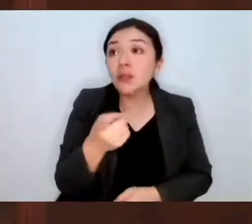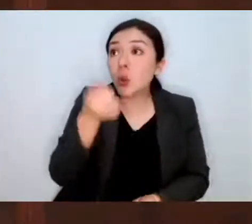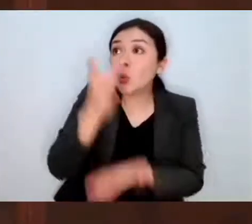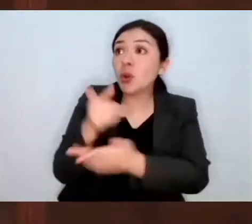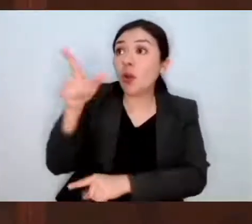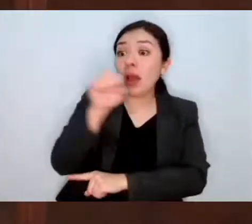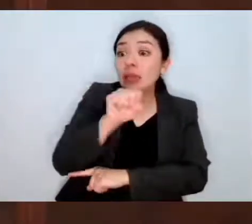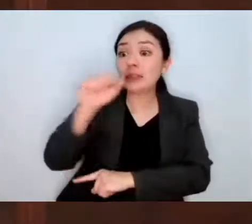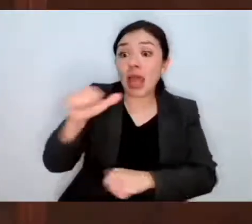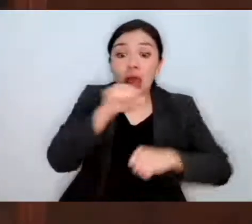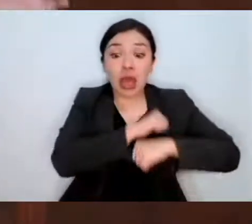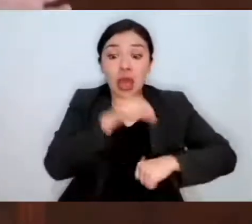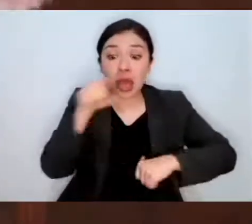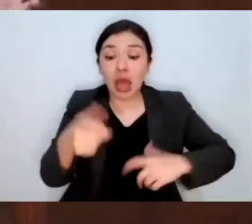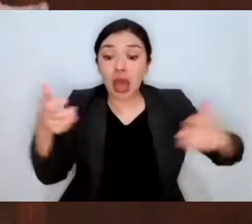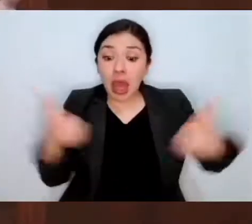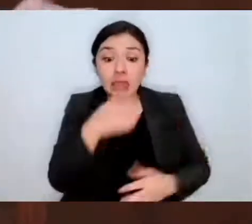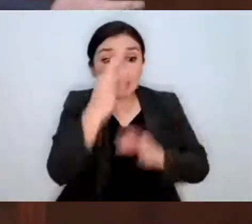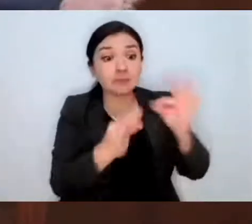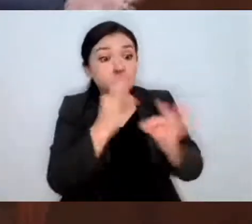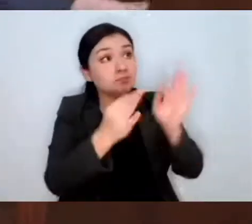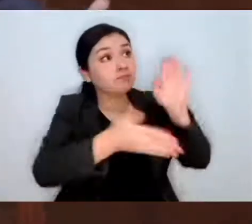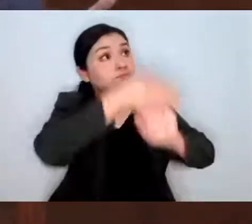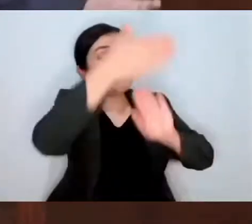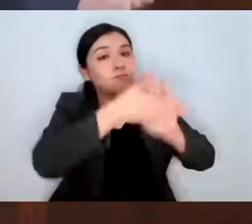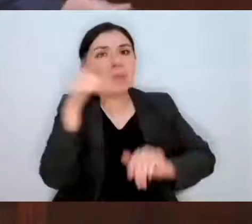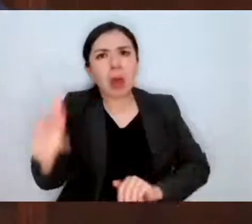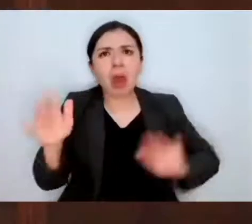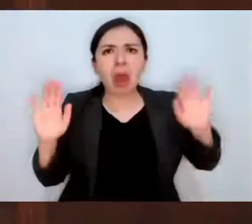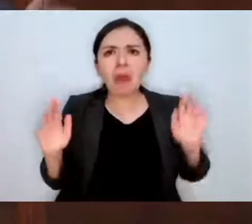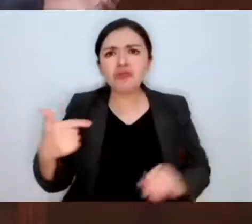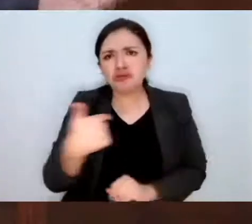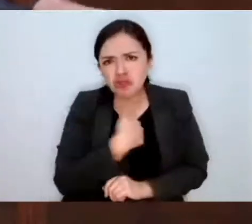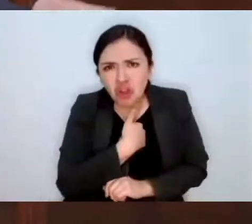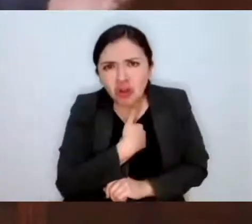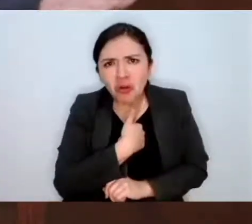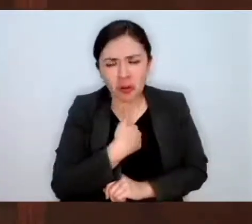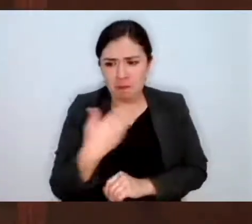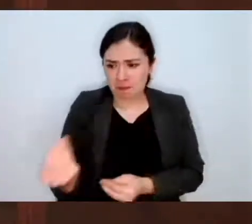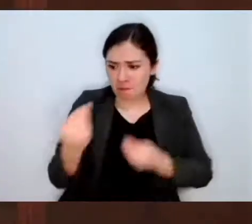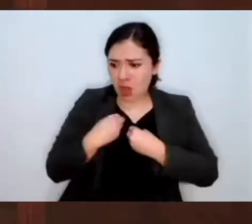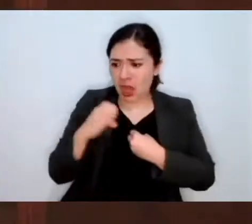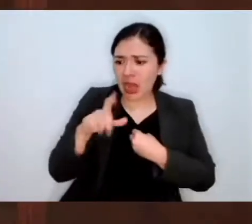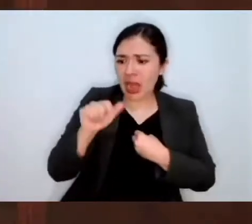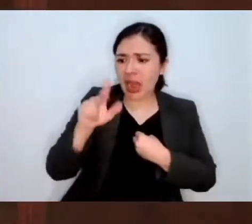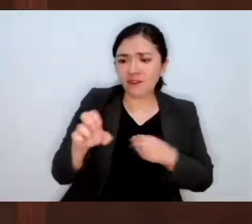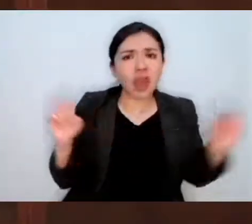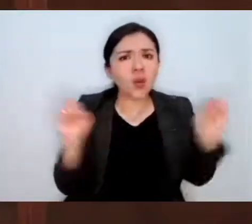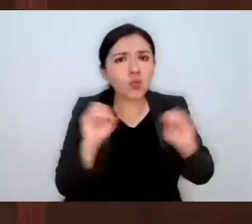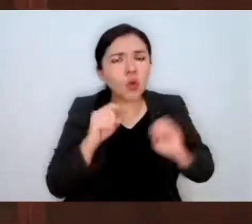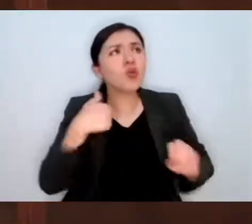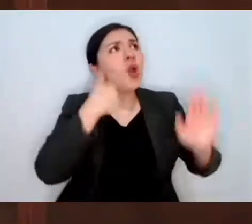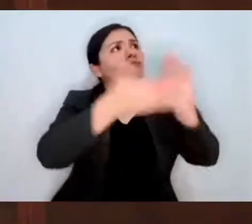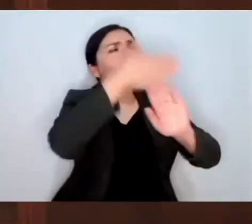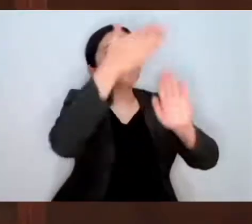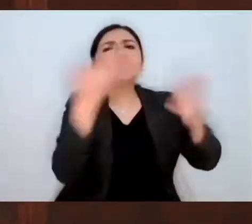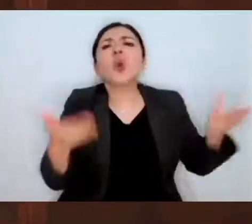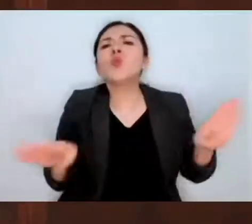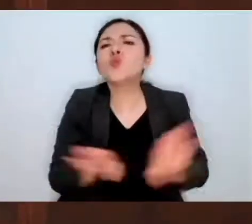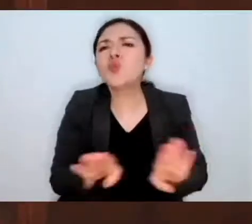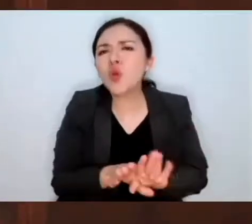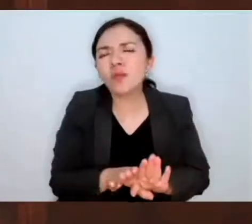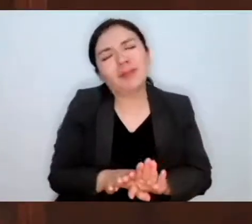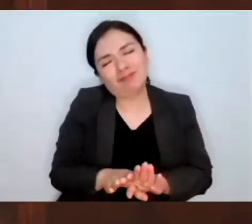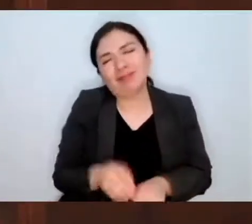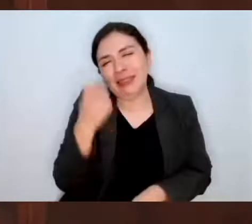que termine las obras, pues él va a decir, si no tengo la clave única, ¿cómo lo voy a realizar? Entonces, yo les pediría esa